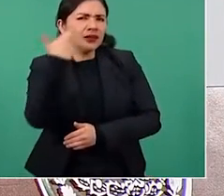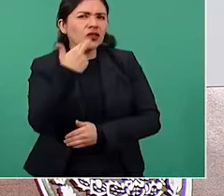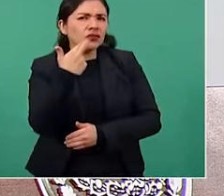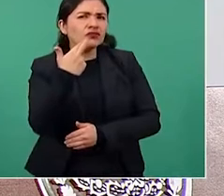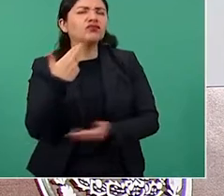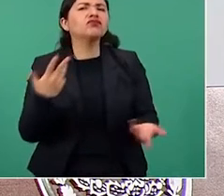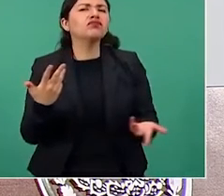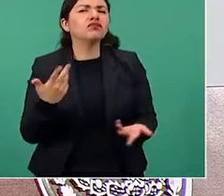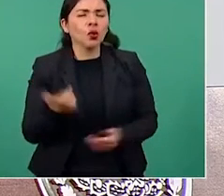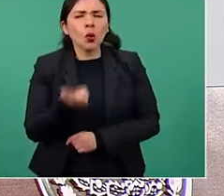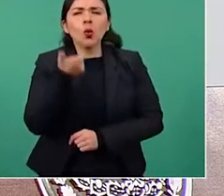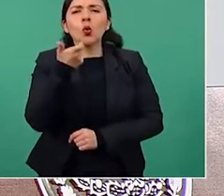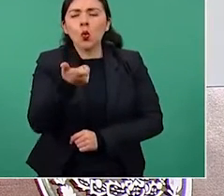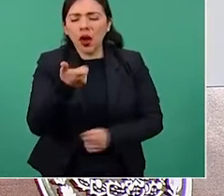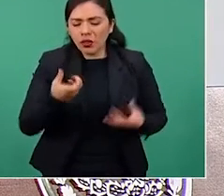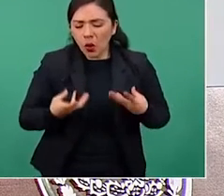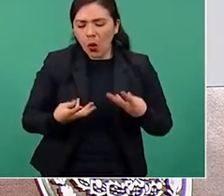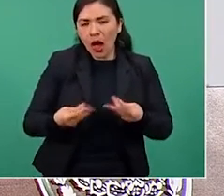¿cuánto de viáticos?